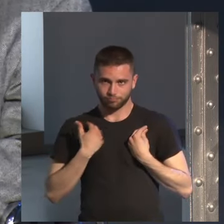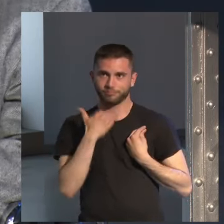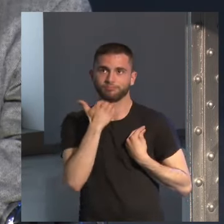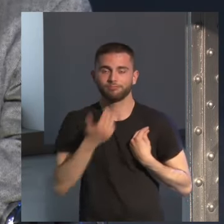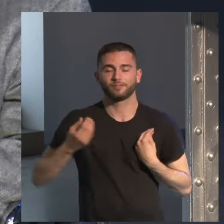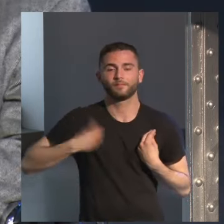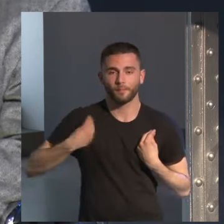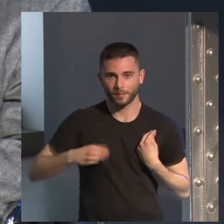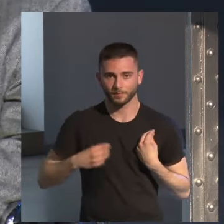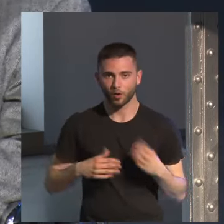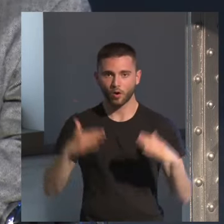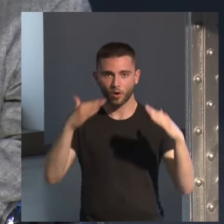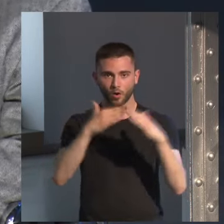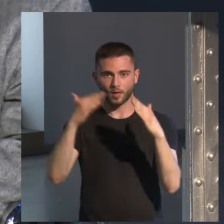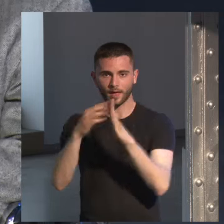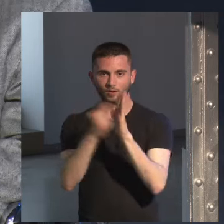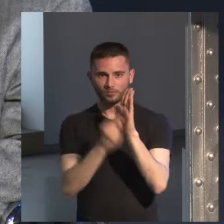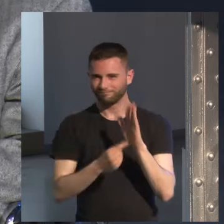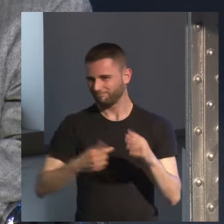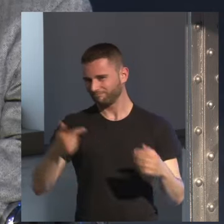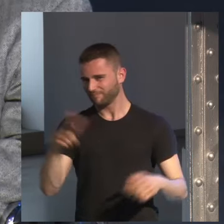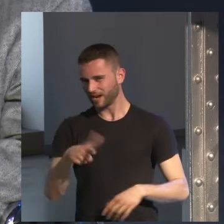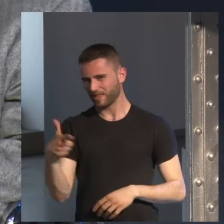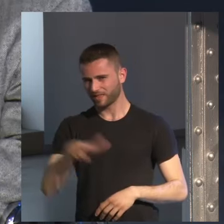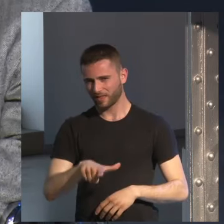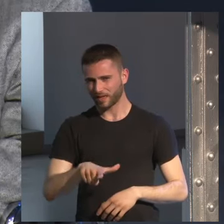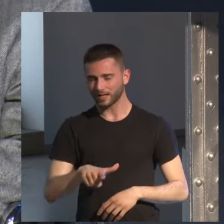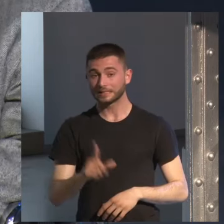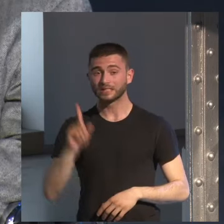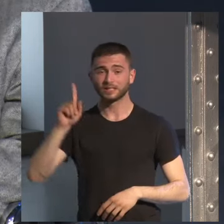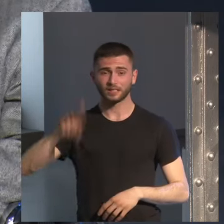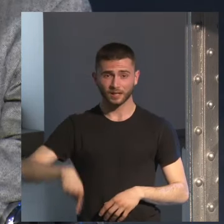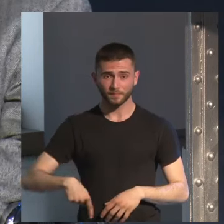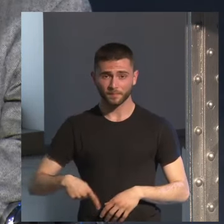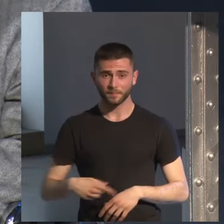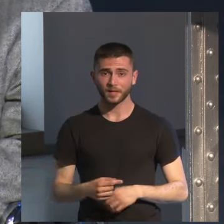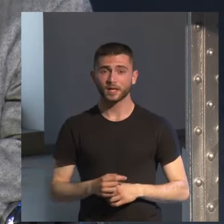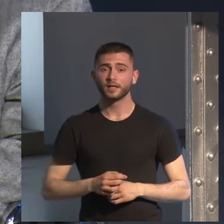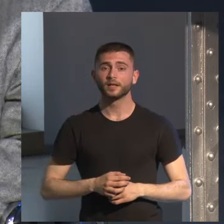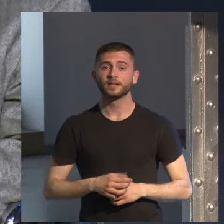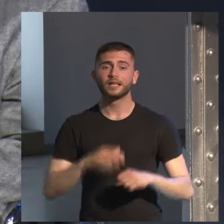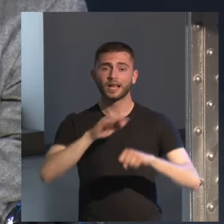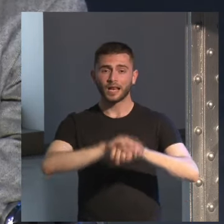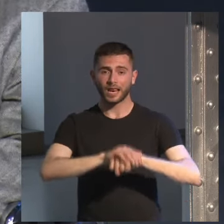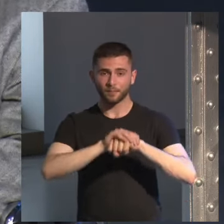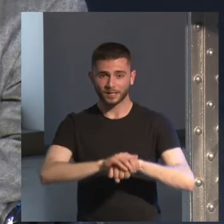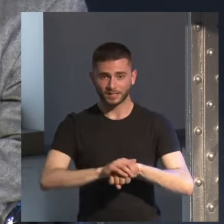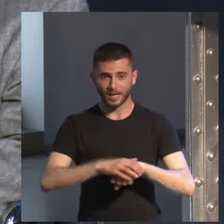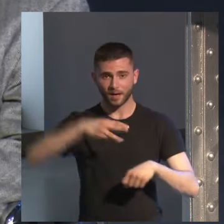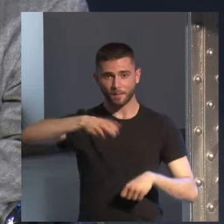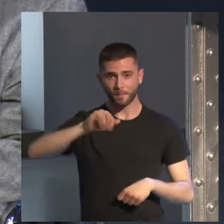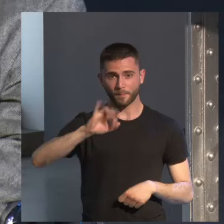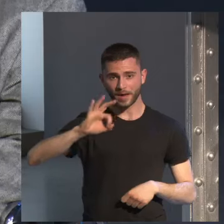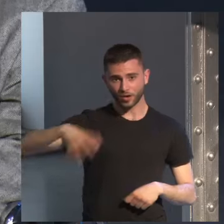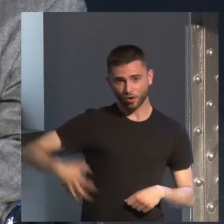tiene condiciones más o menos similares incluso la amistad de Mario Conde con el